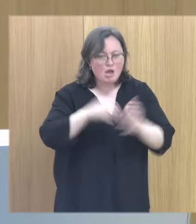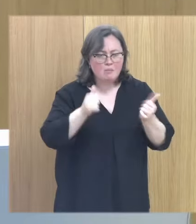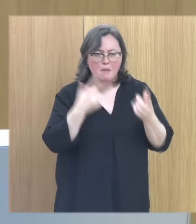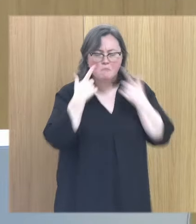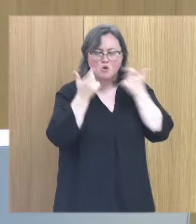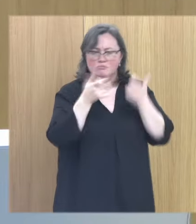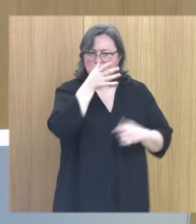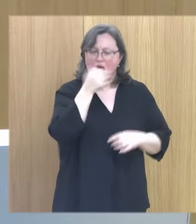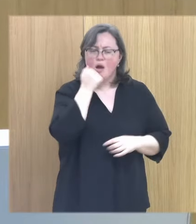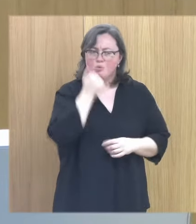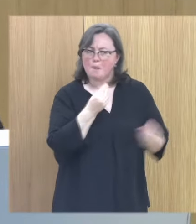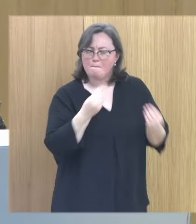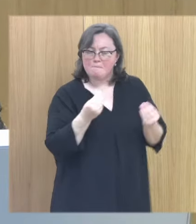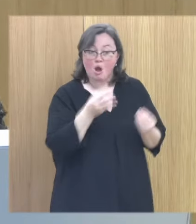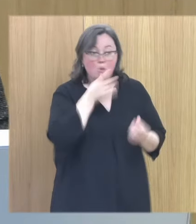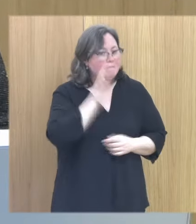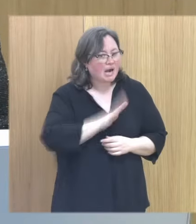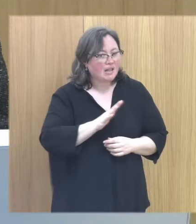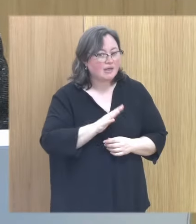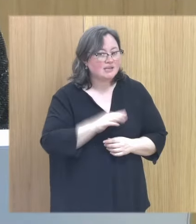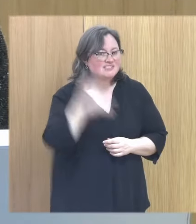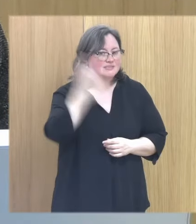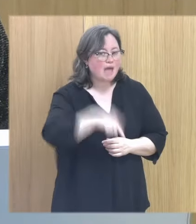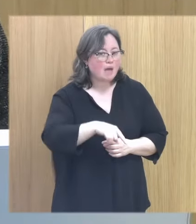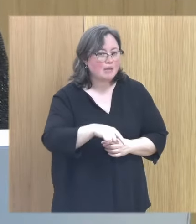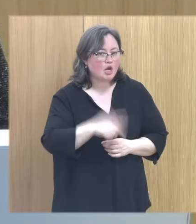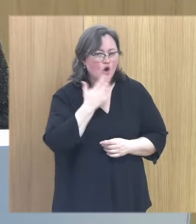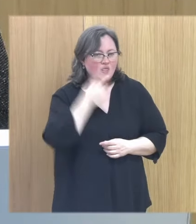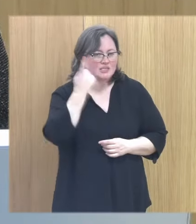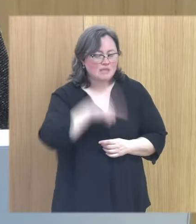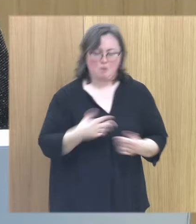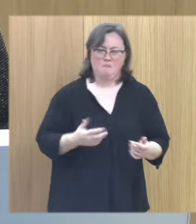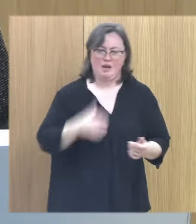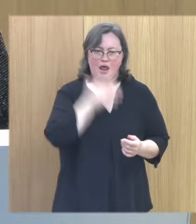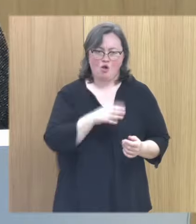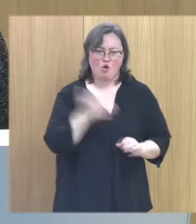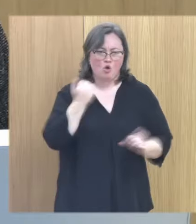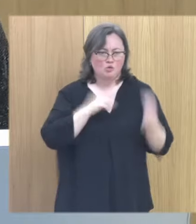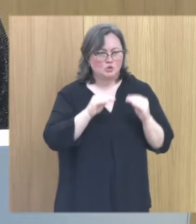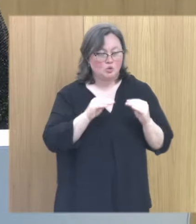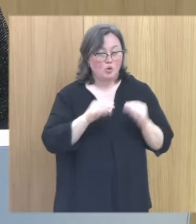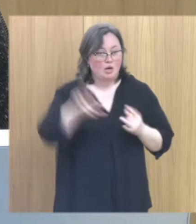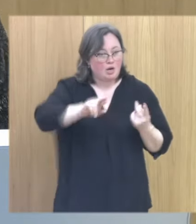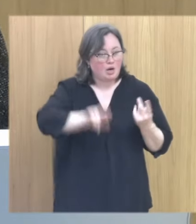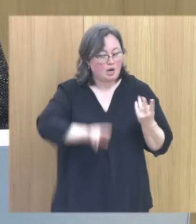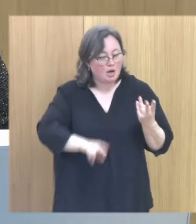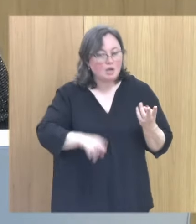ser indicadores de abuso ¿por qué? porque suponen conocimientos que no corresponden o suponen una conducta compulsiva